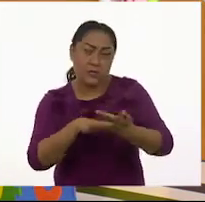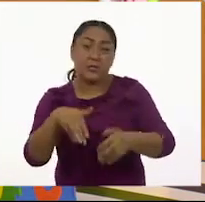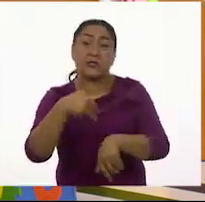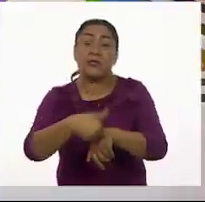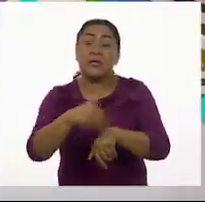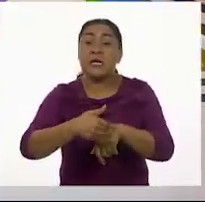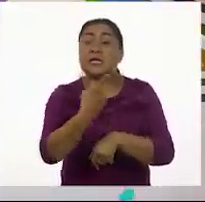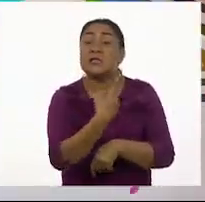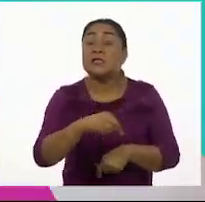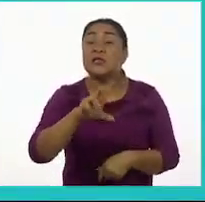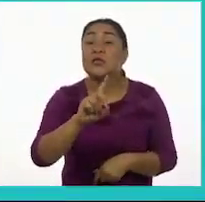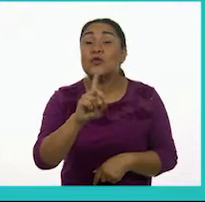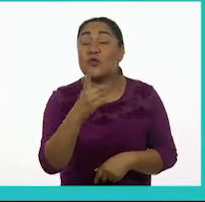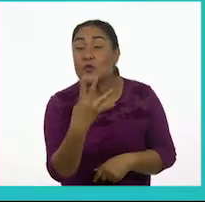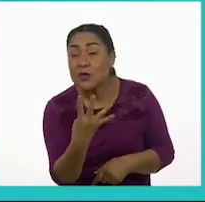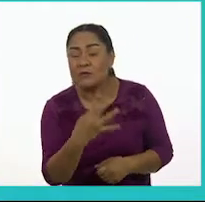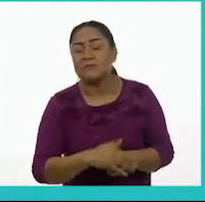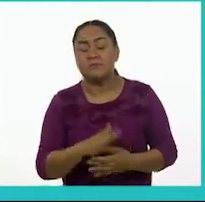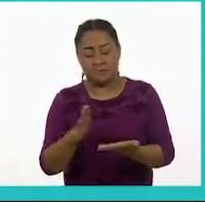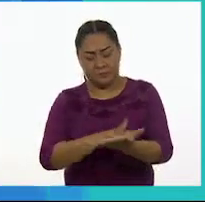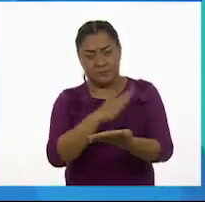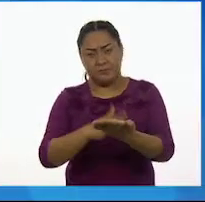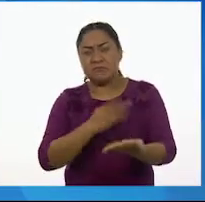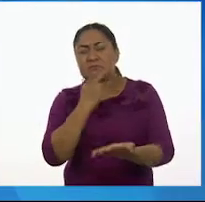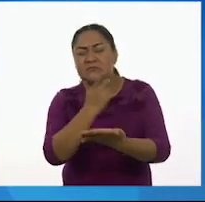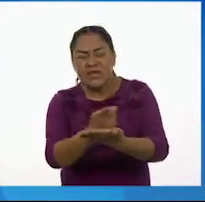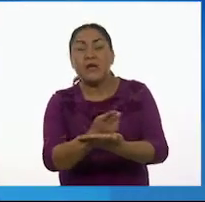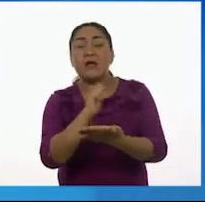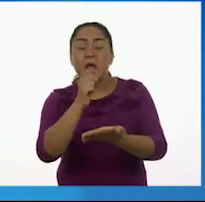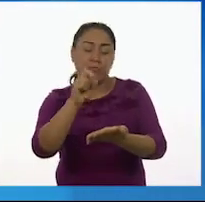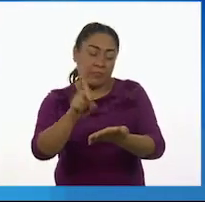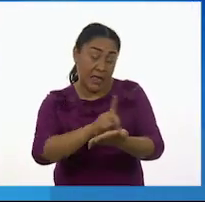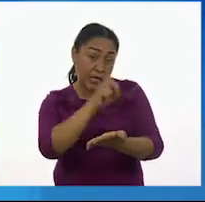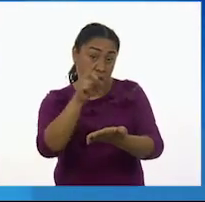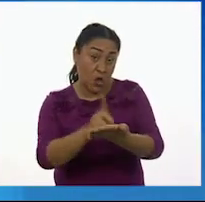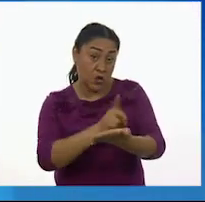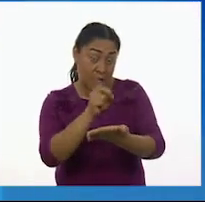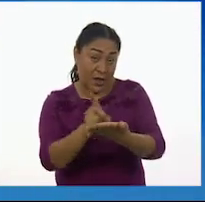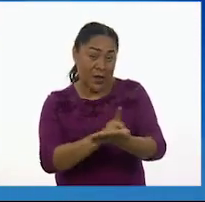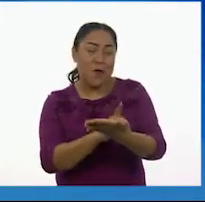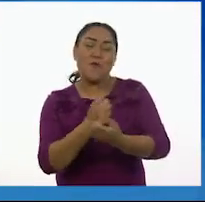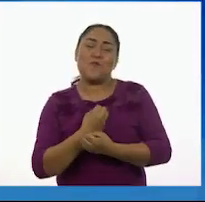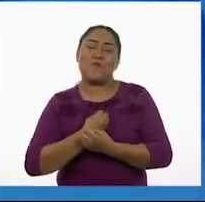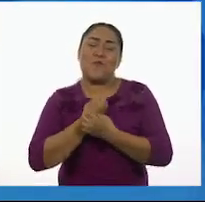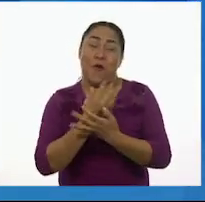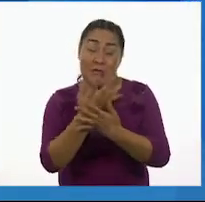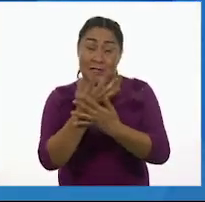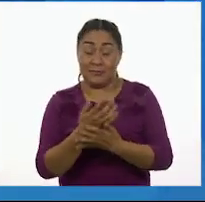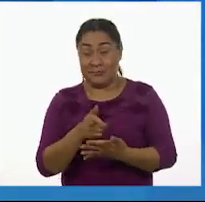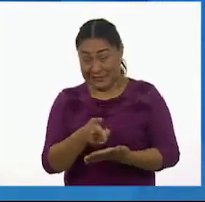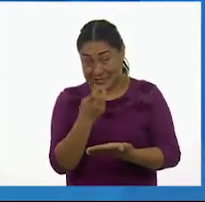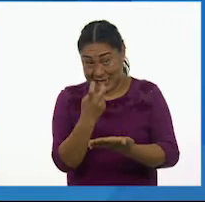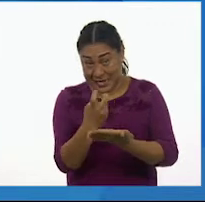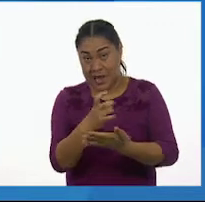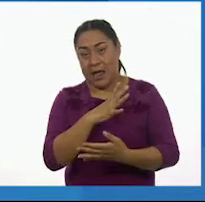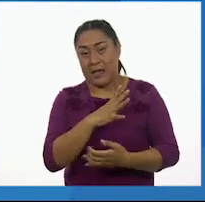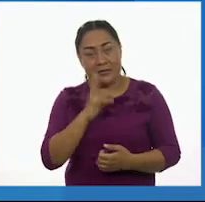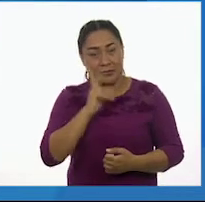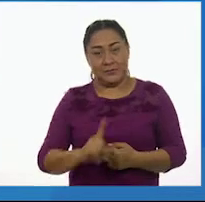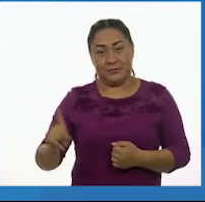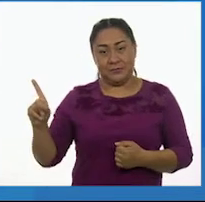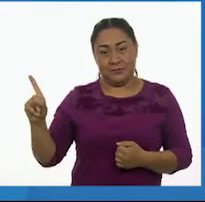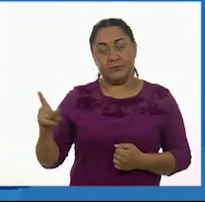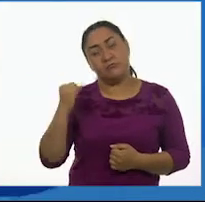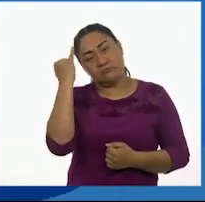134. La página se llama Diccionario Poético. En esta página tenemos un diccionario poético. Tres